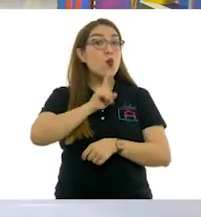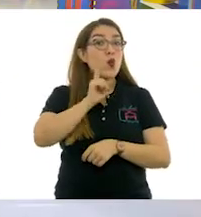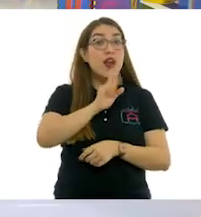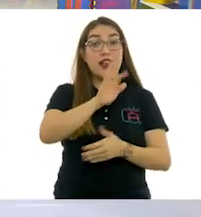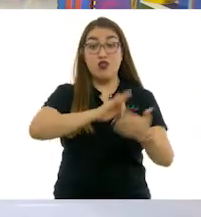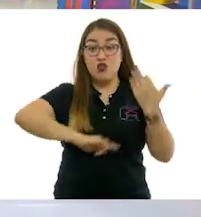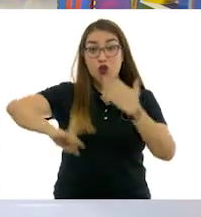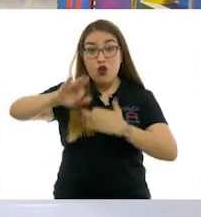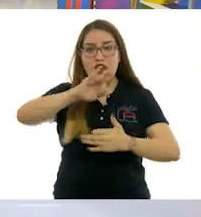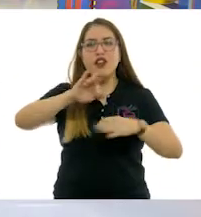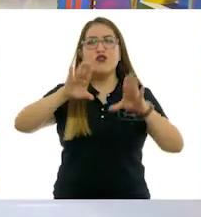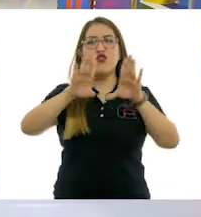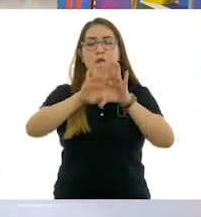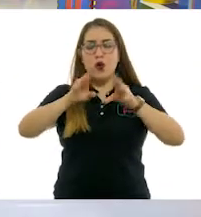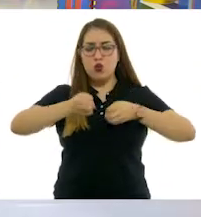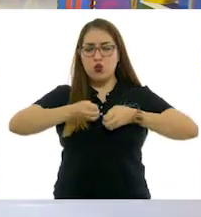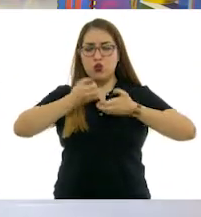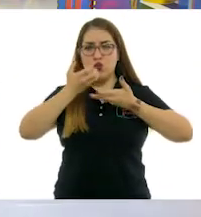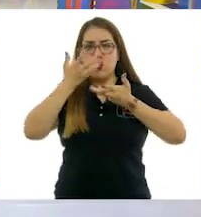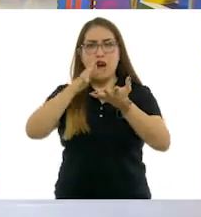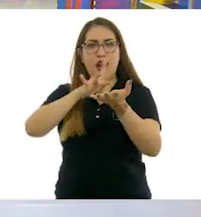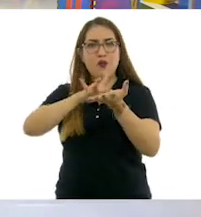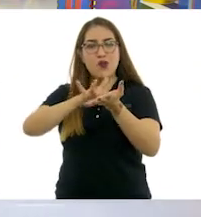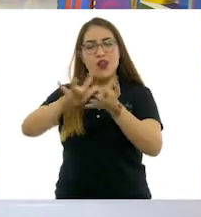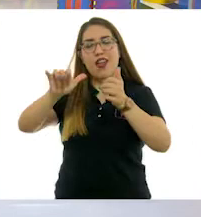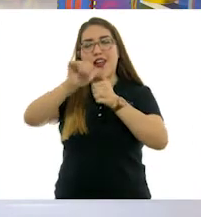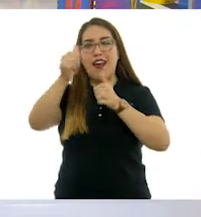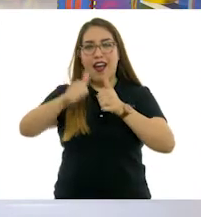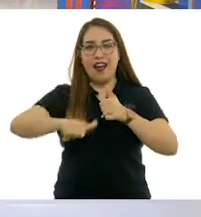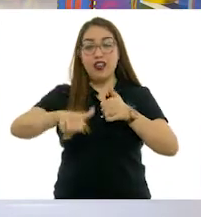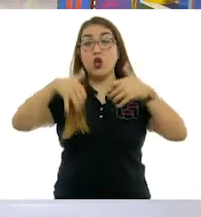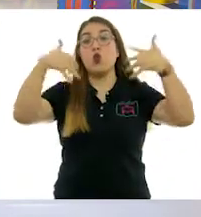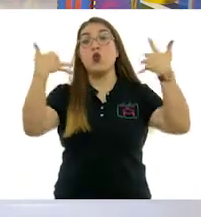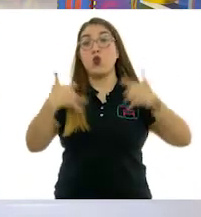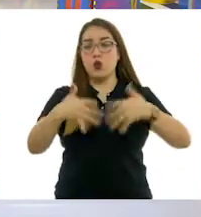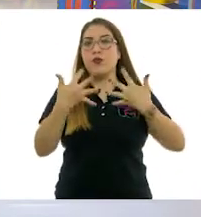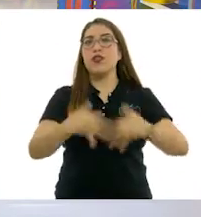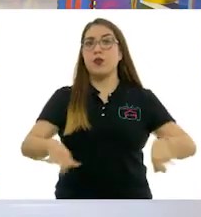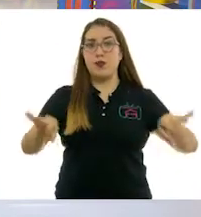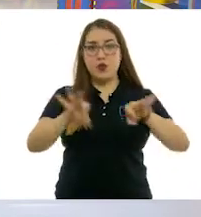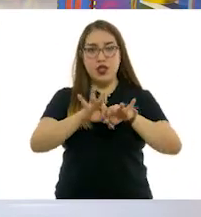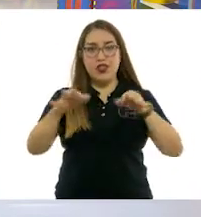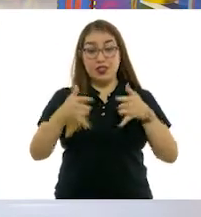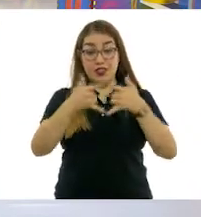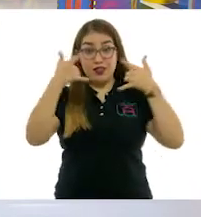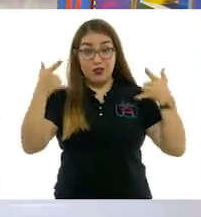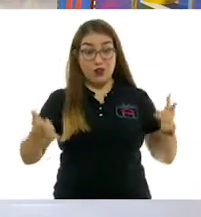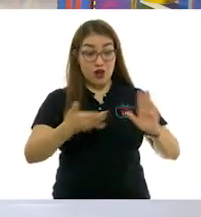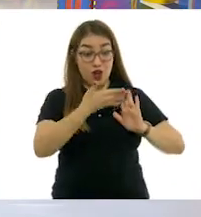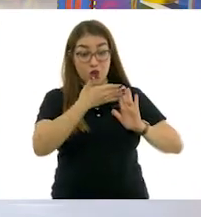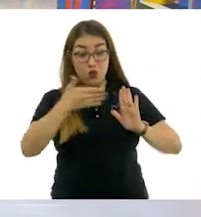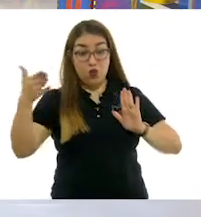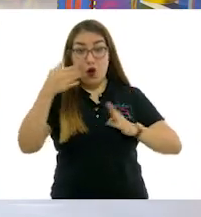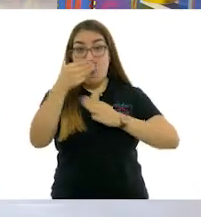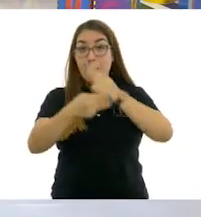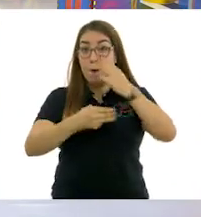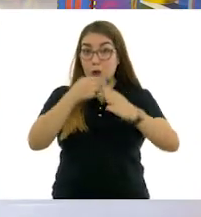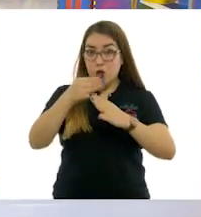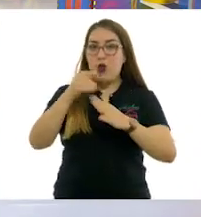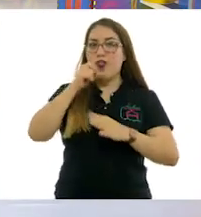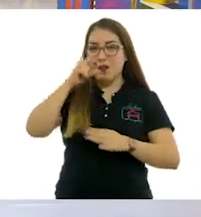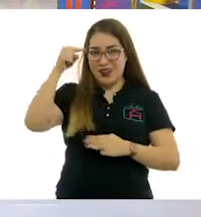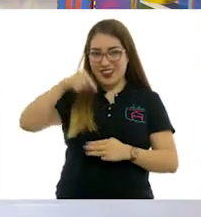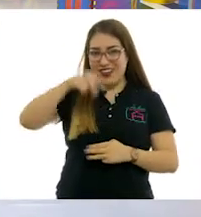en el arte. Qué importante ha sido históricamente en el mundo y en nuestro país